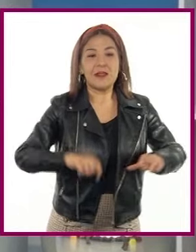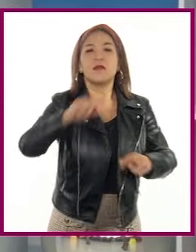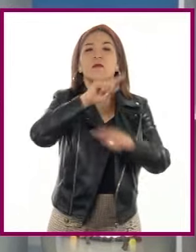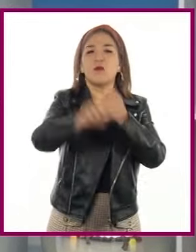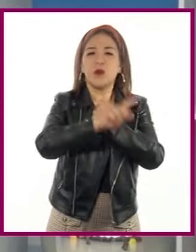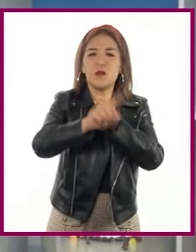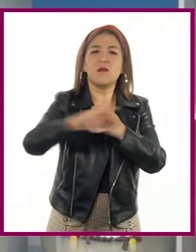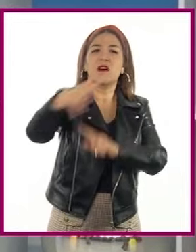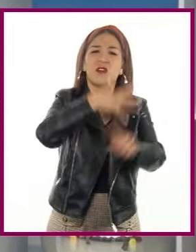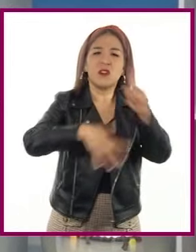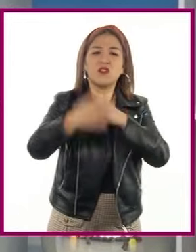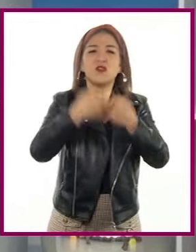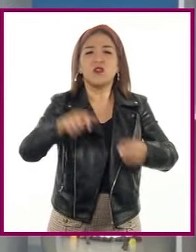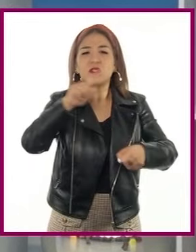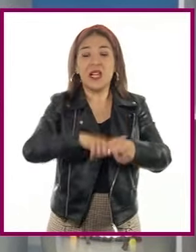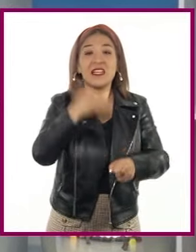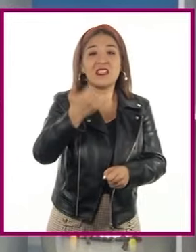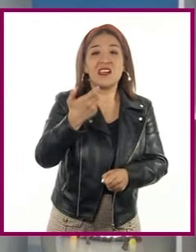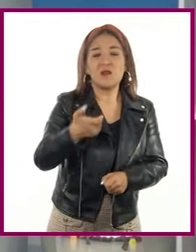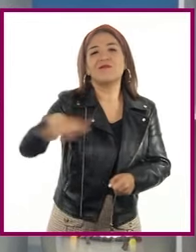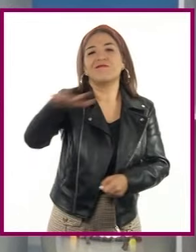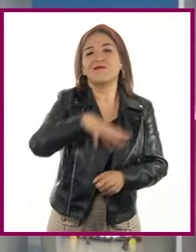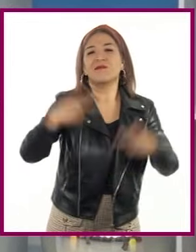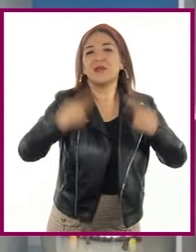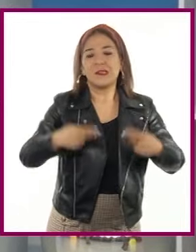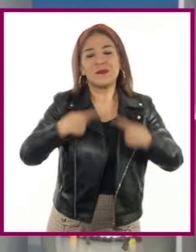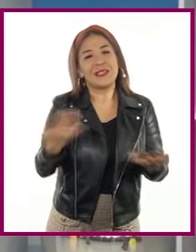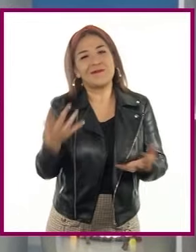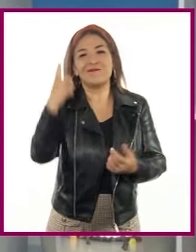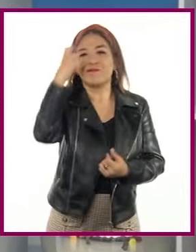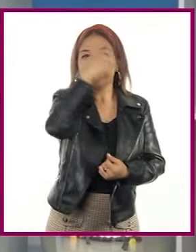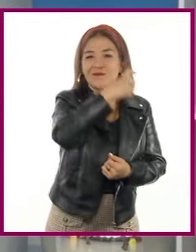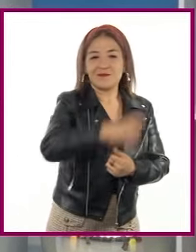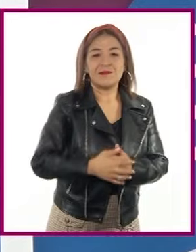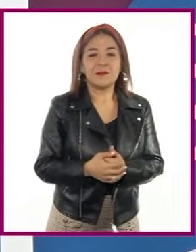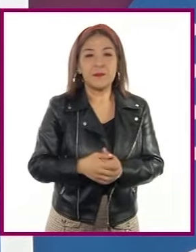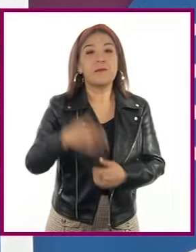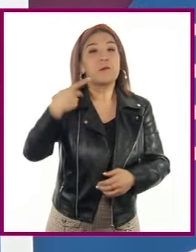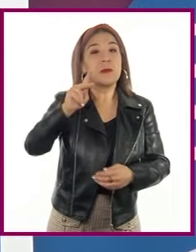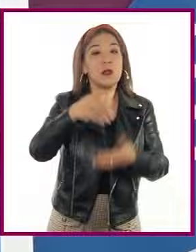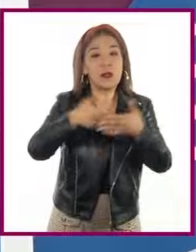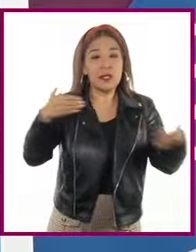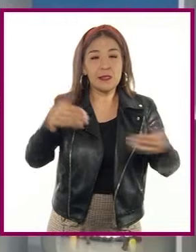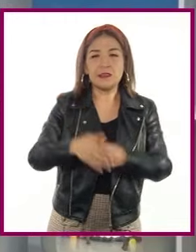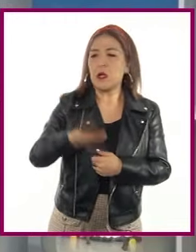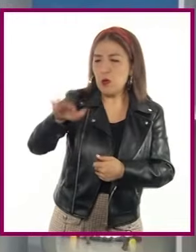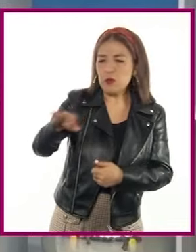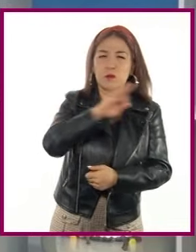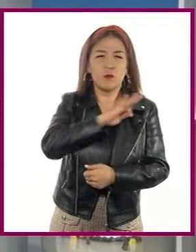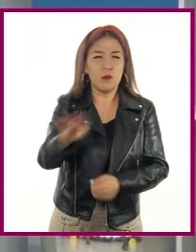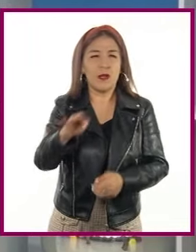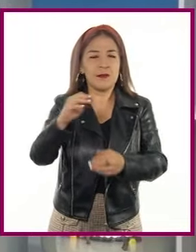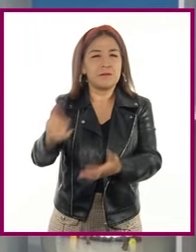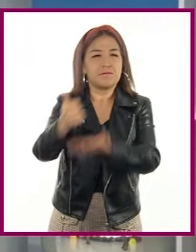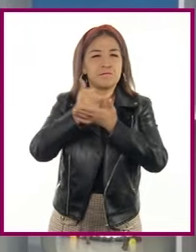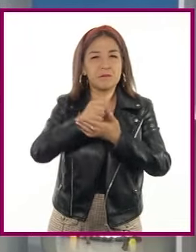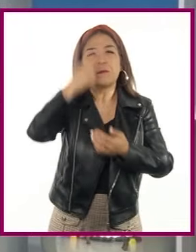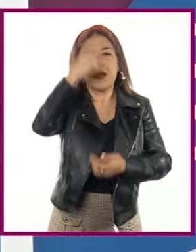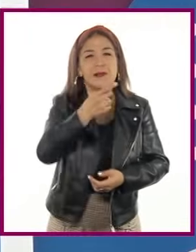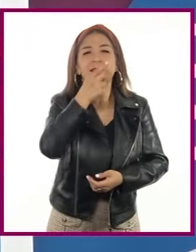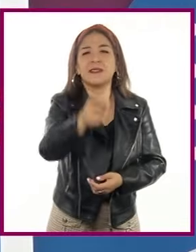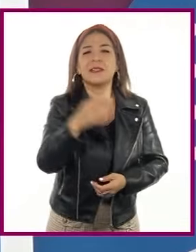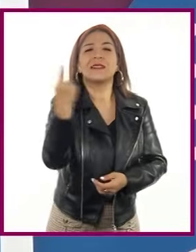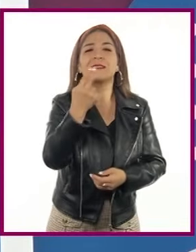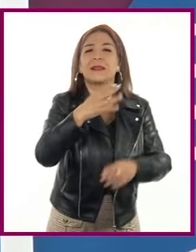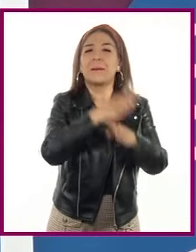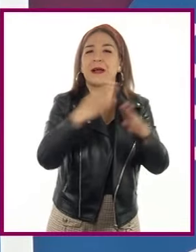sociales y económicos a los que se enfrenta la población. Pero antes, Nadia, ¿nos ayudas con los materiales que vamos a necesitar?